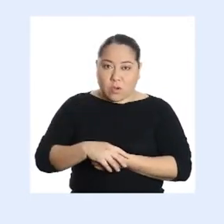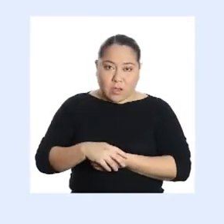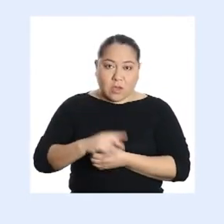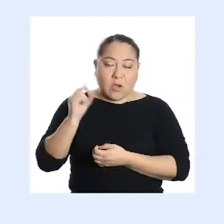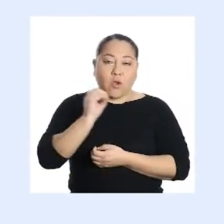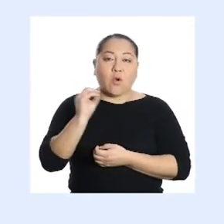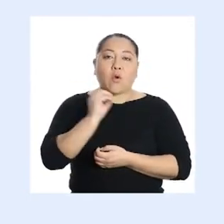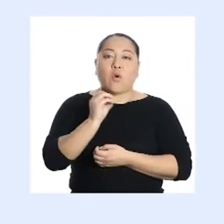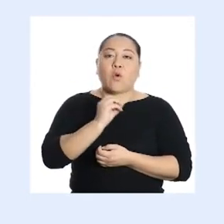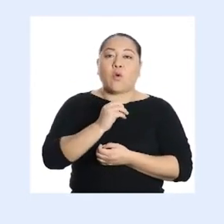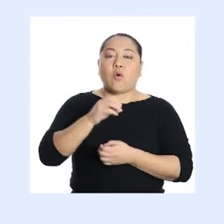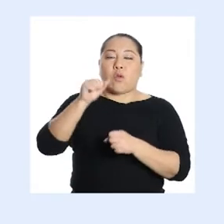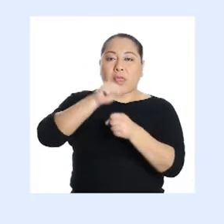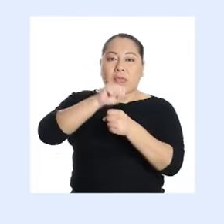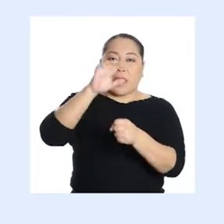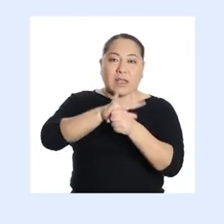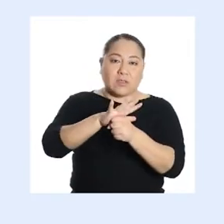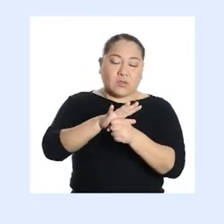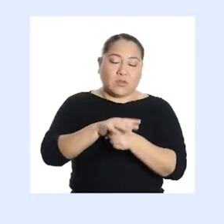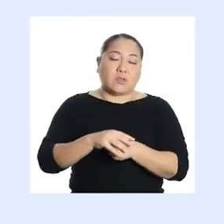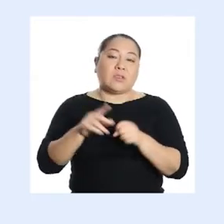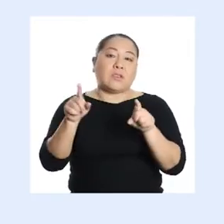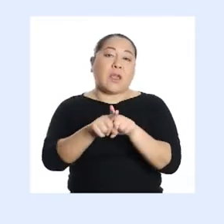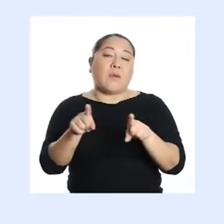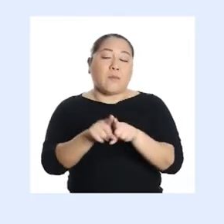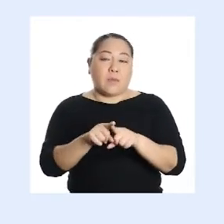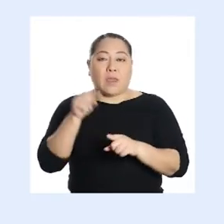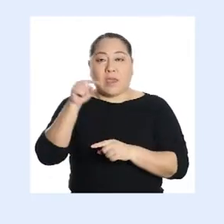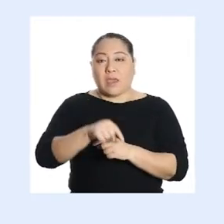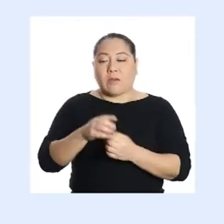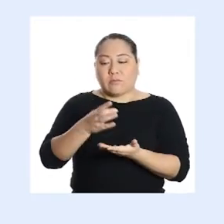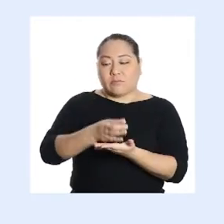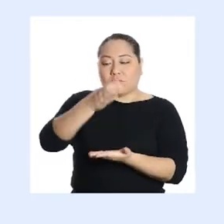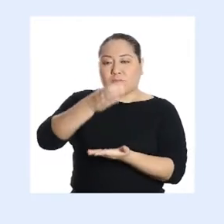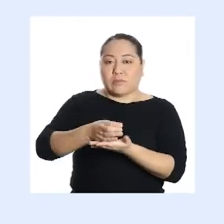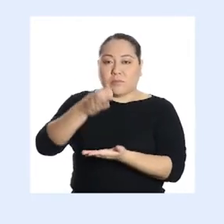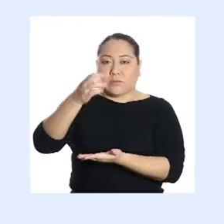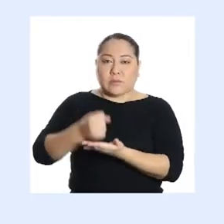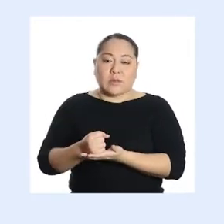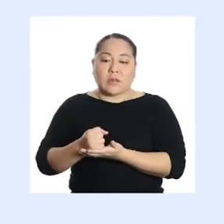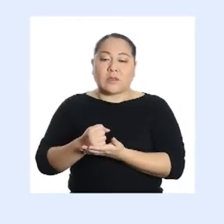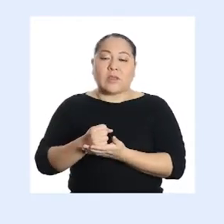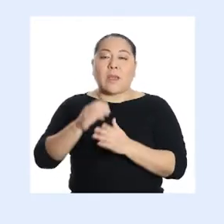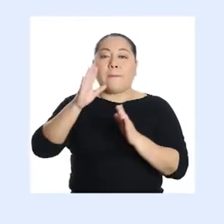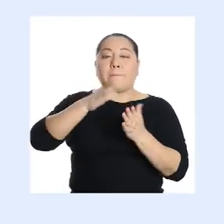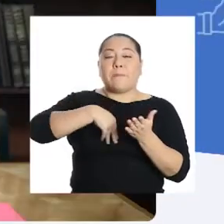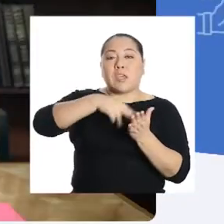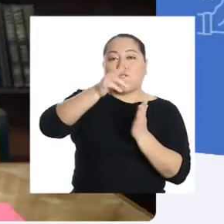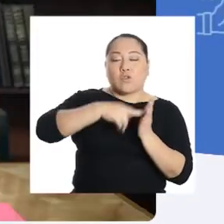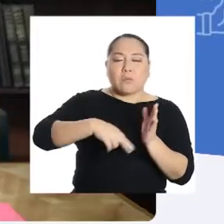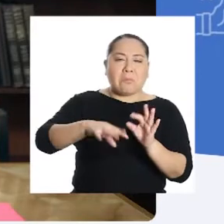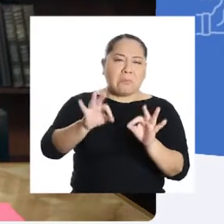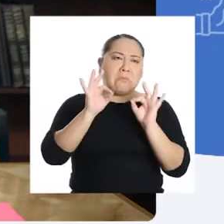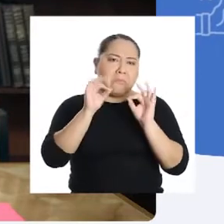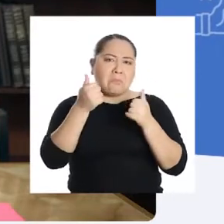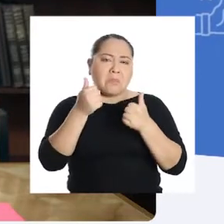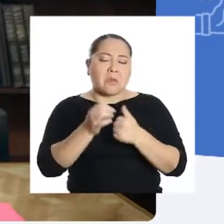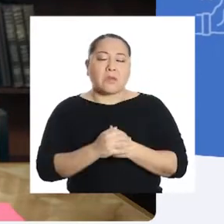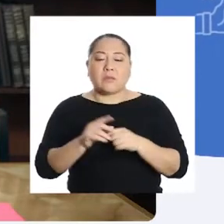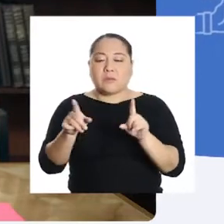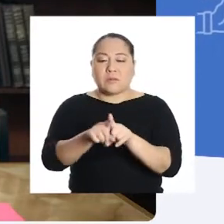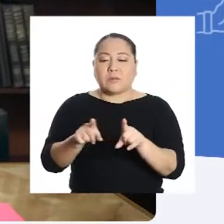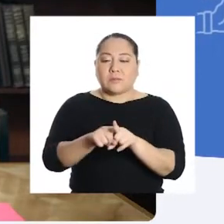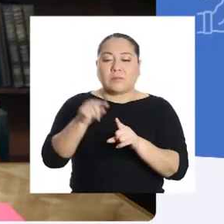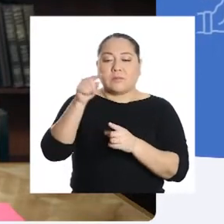mineral o gaseosas. También envases de pintura. Son perfectos.